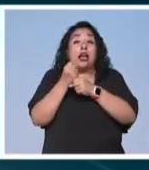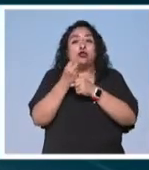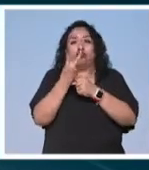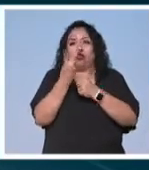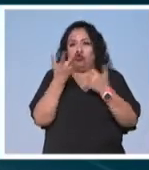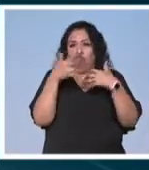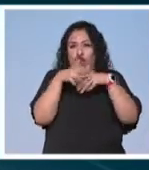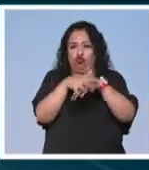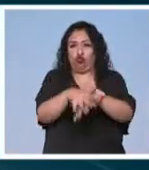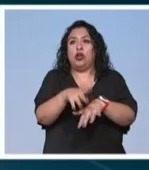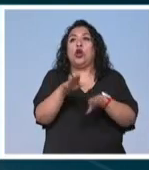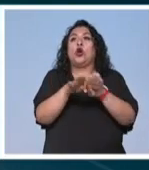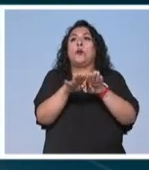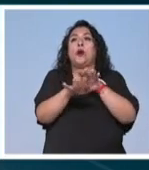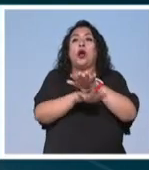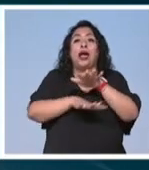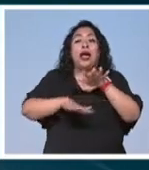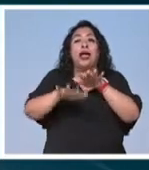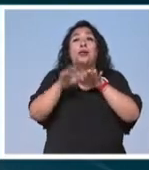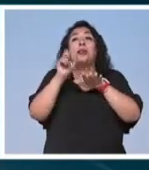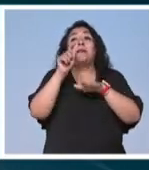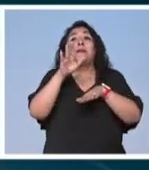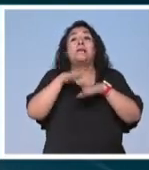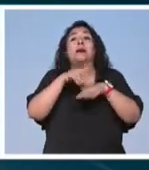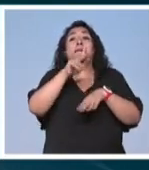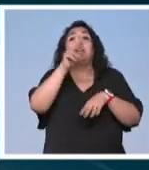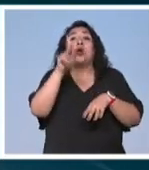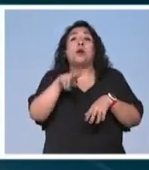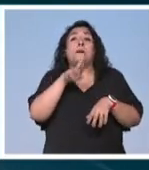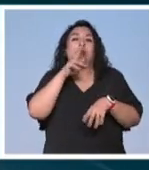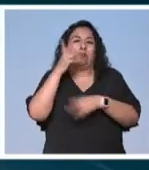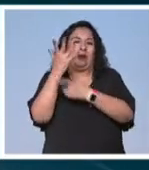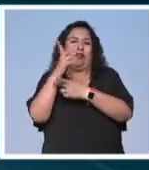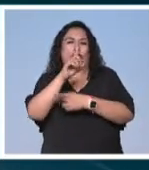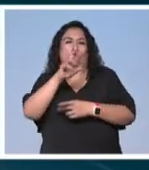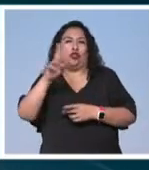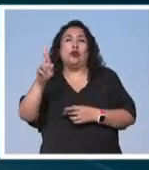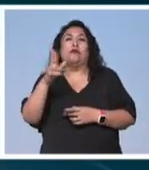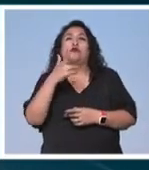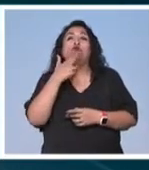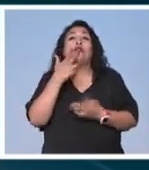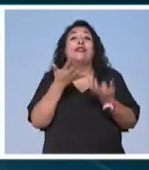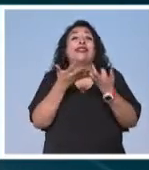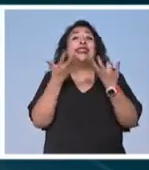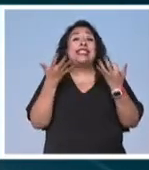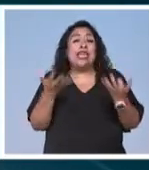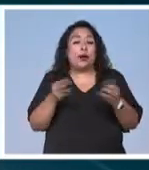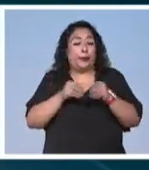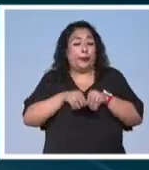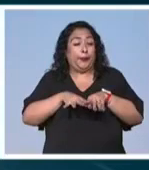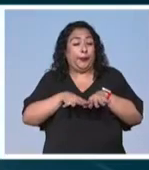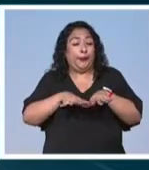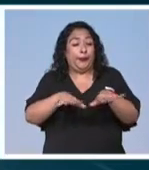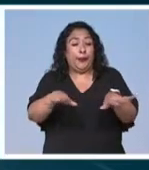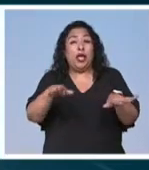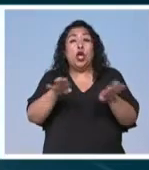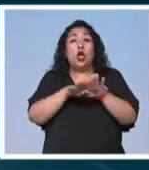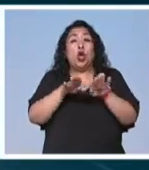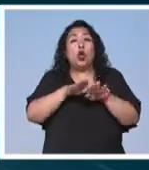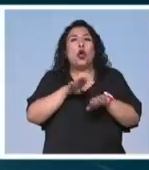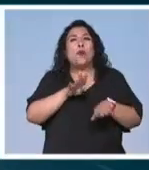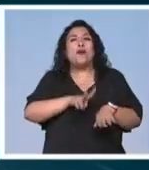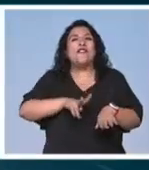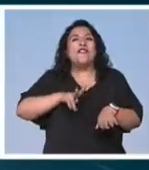dos formas por medio de la superficie y la más preocupante a decir del doctor Alcocer por medio de la tierra pues los fertilizantes y herbicidas